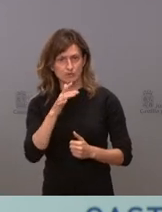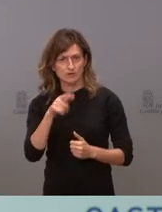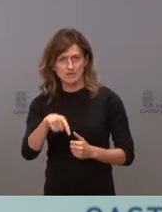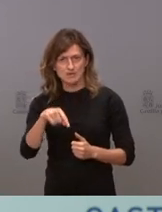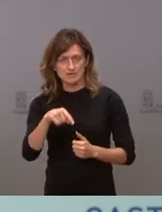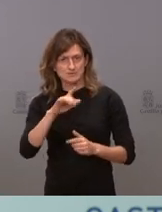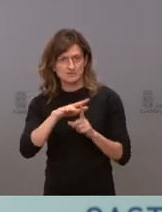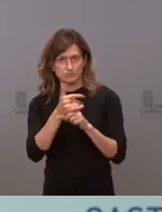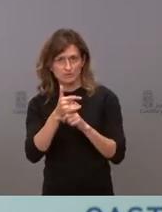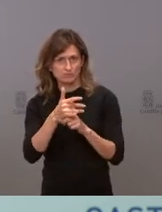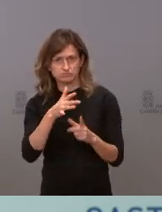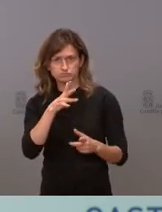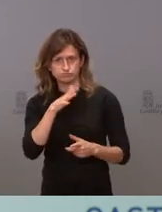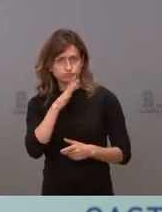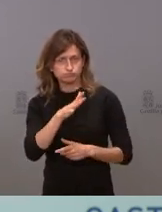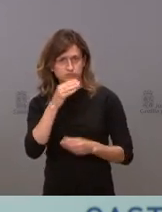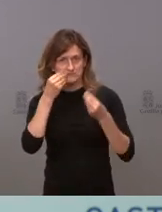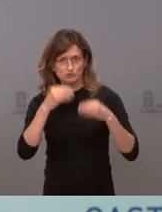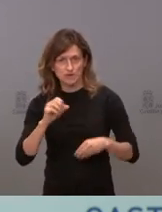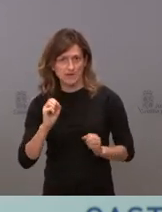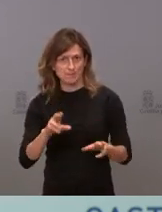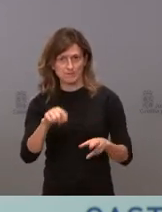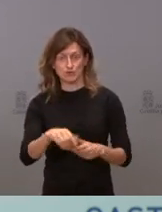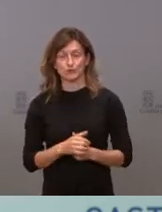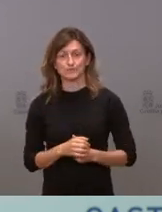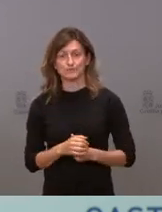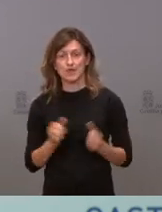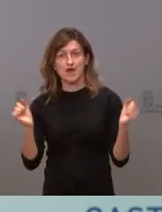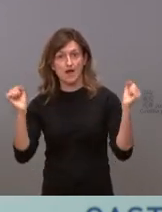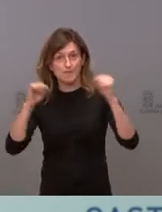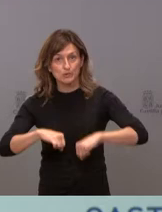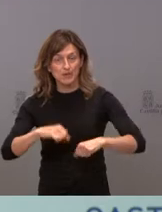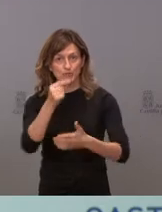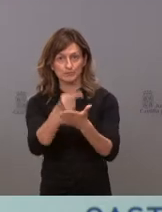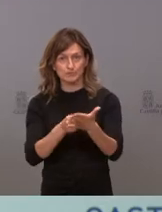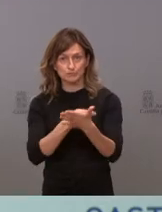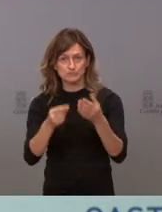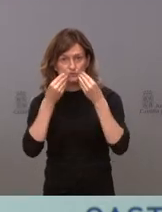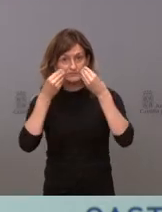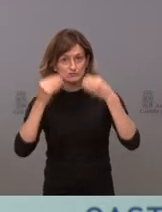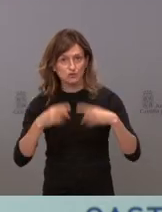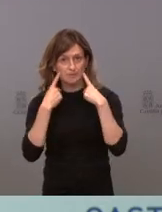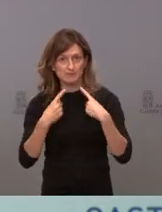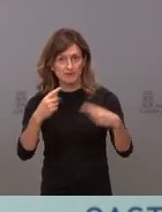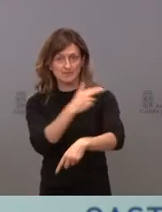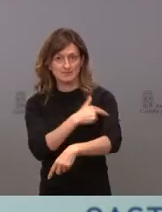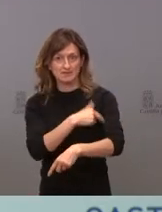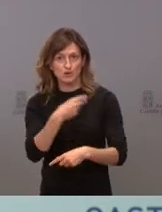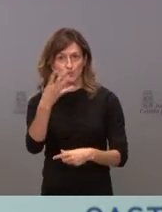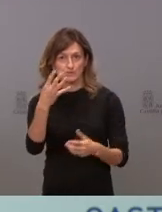le ha sometido en su historia. Hemos aprobado un presupuesto histórico en sanidad, 4